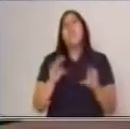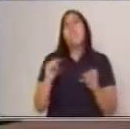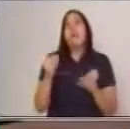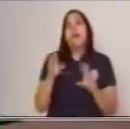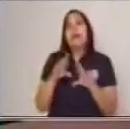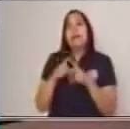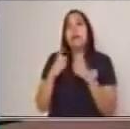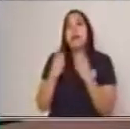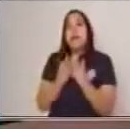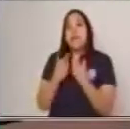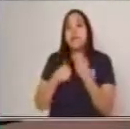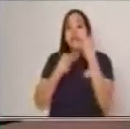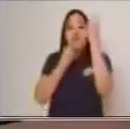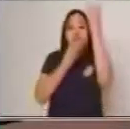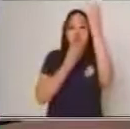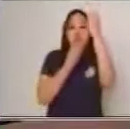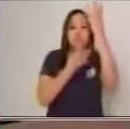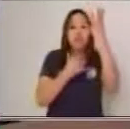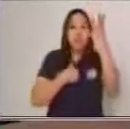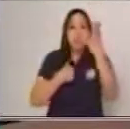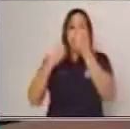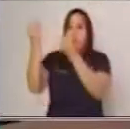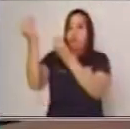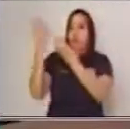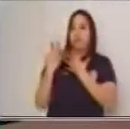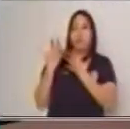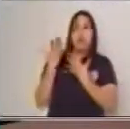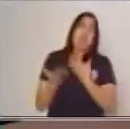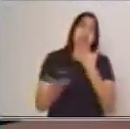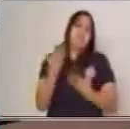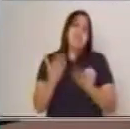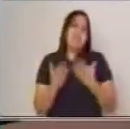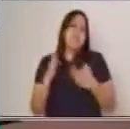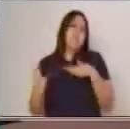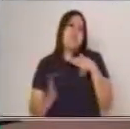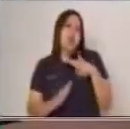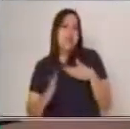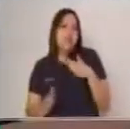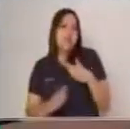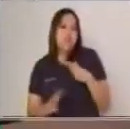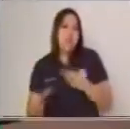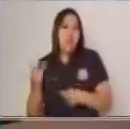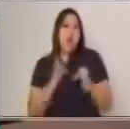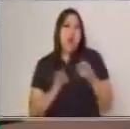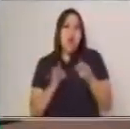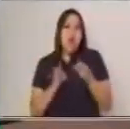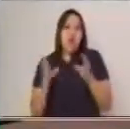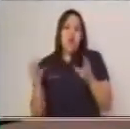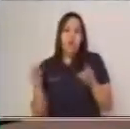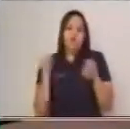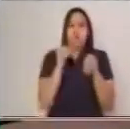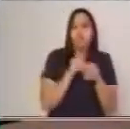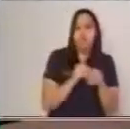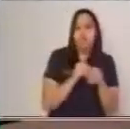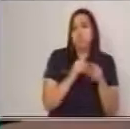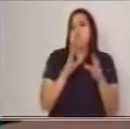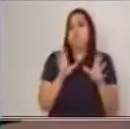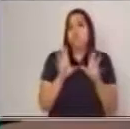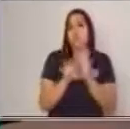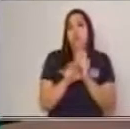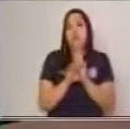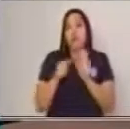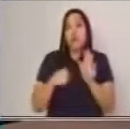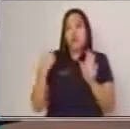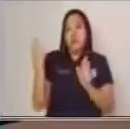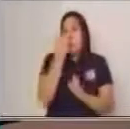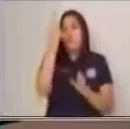información aporta la idea? ¿Será que va a ser básica o va a ser complementaria? Si el caso es una información básica,